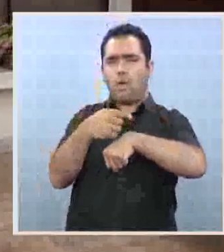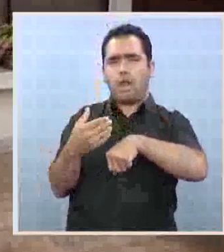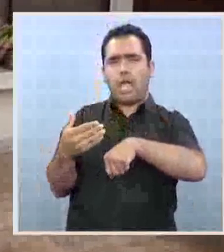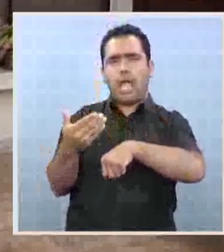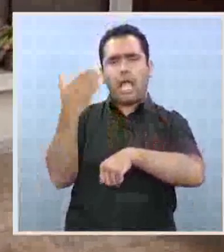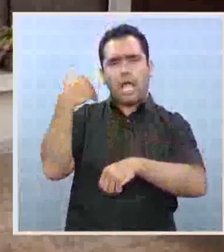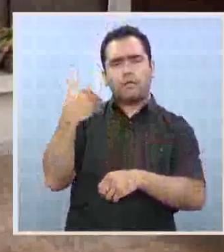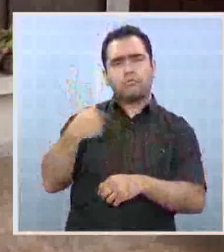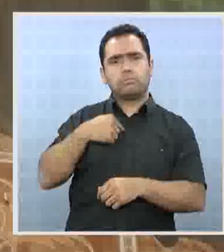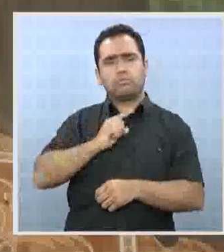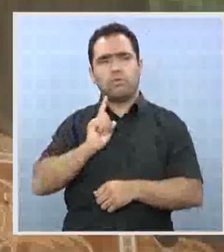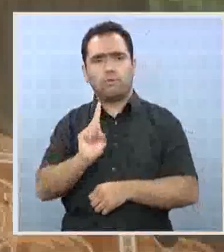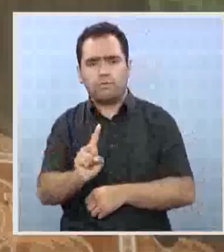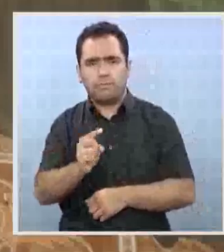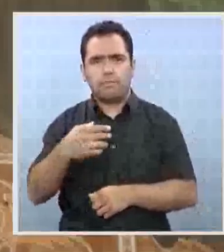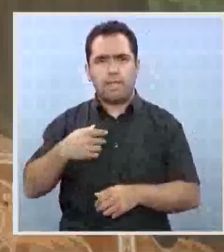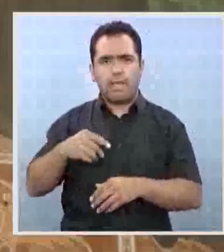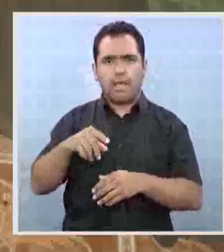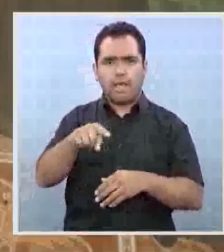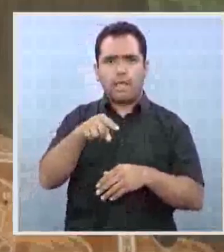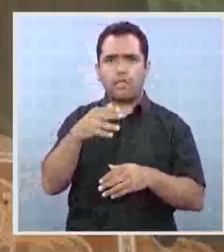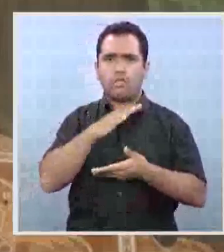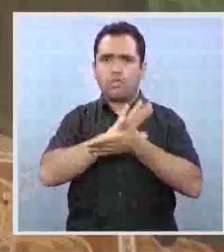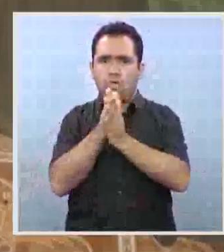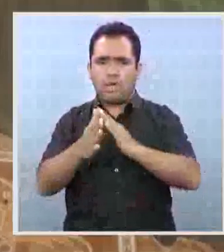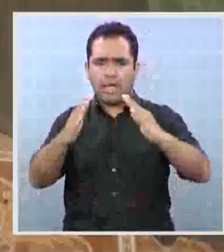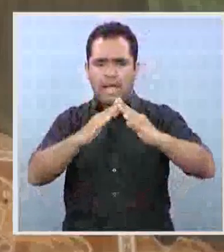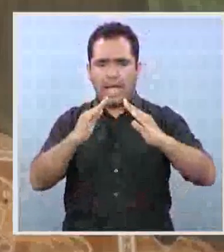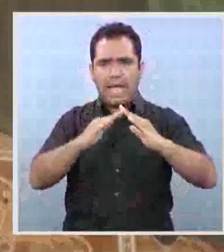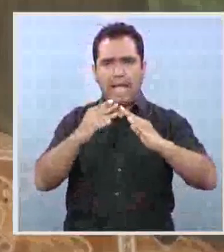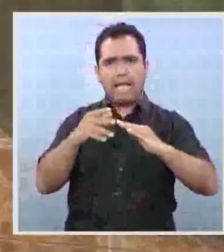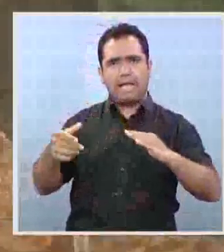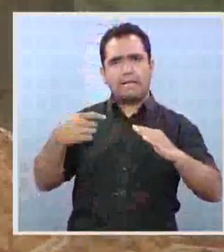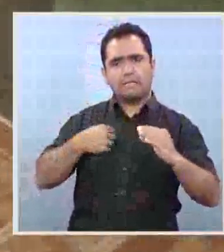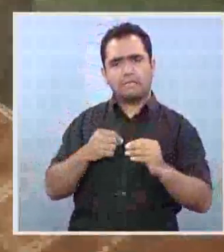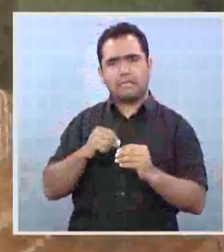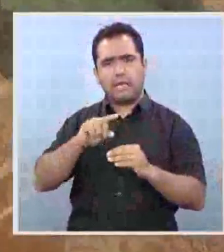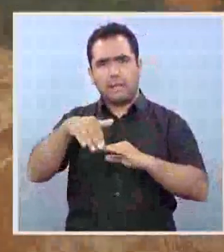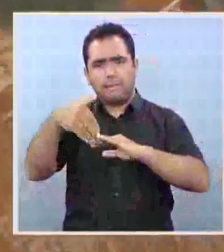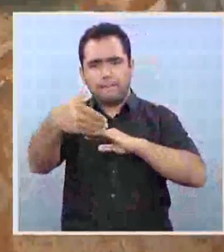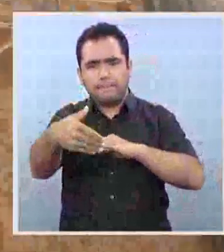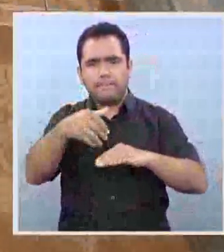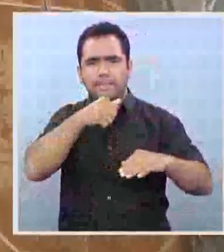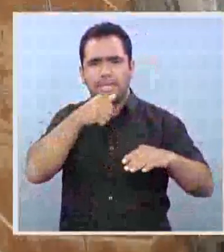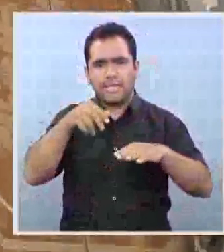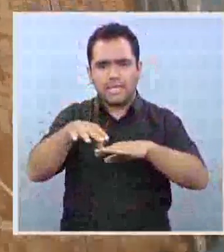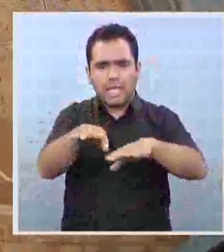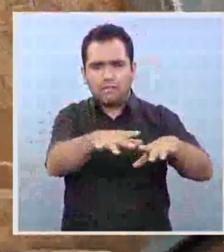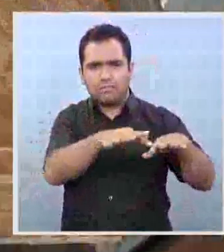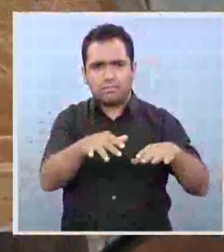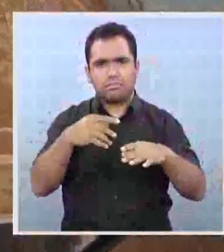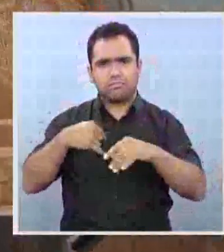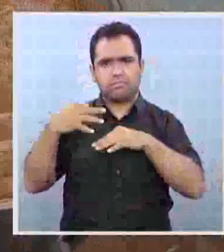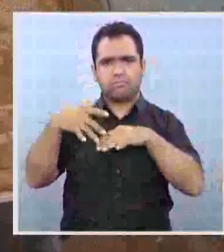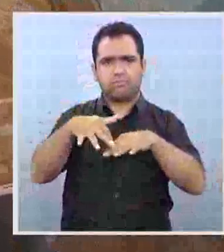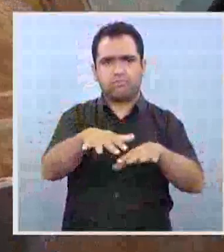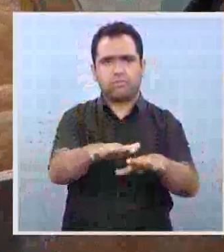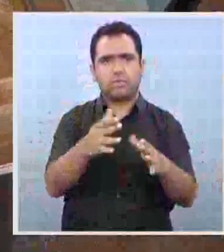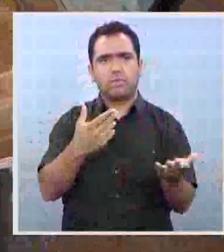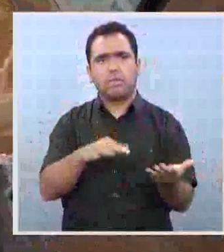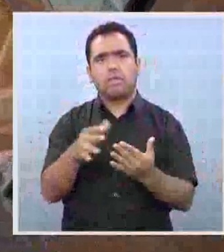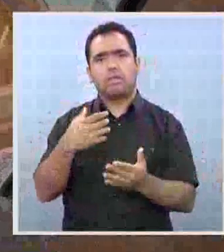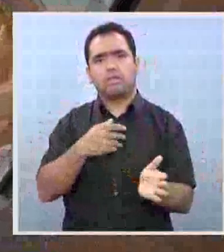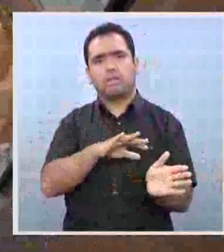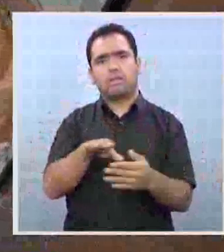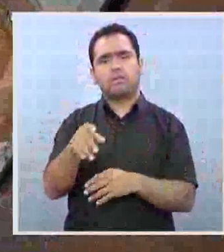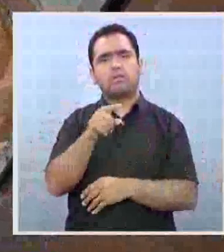una hora atrás y el patio estaba todo inundado, el antejardín, el patio atrás. Afortunadamente, es agua servida.